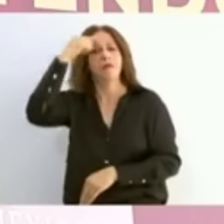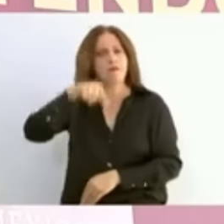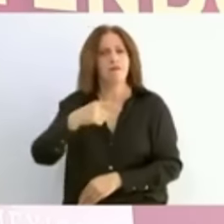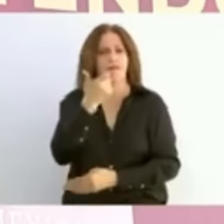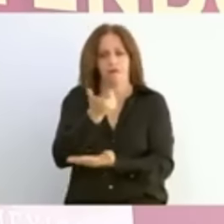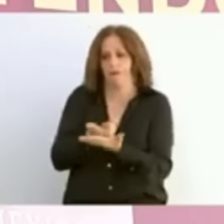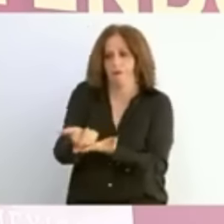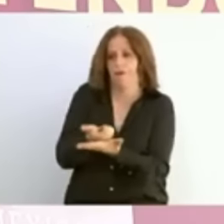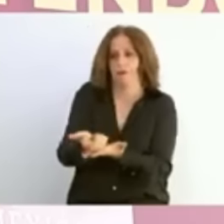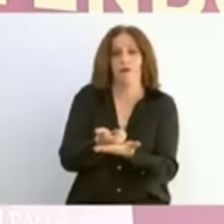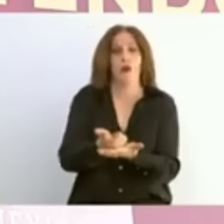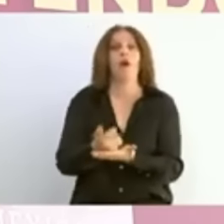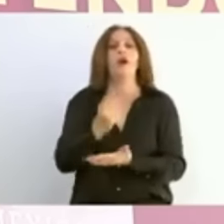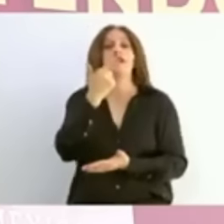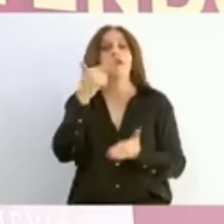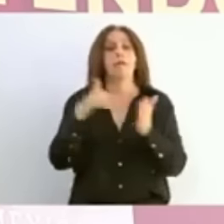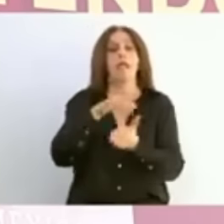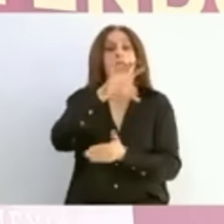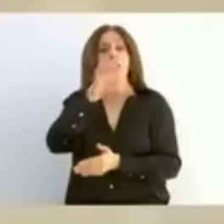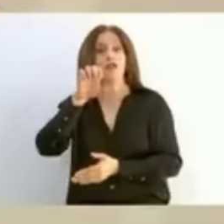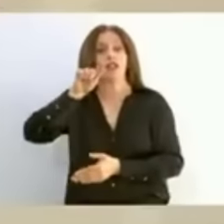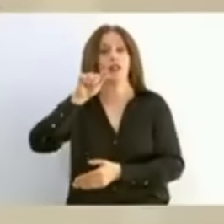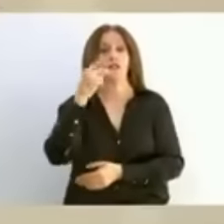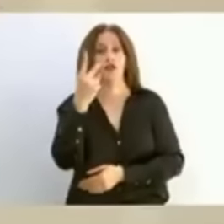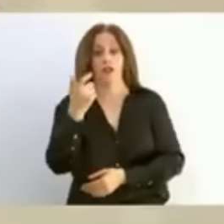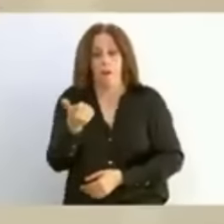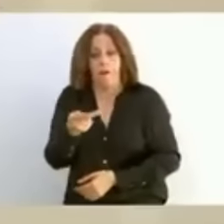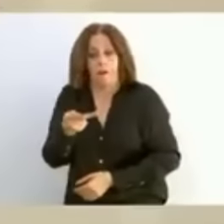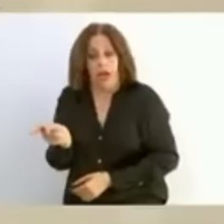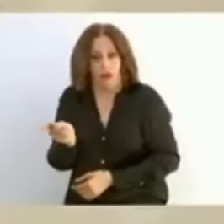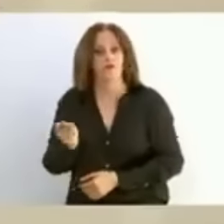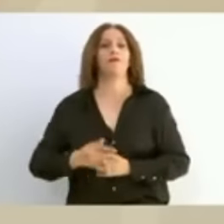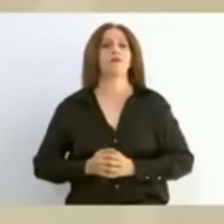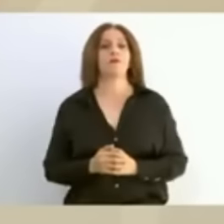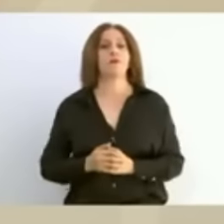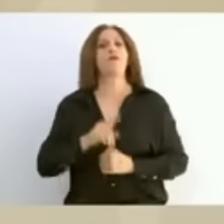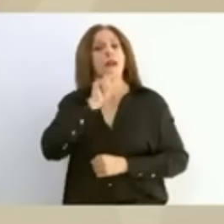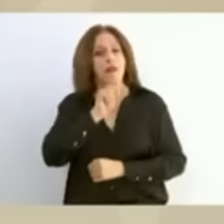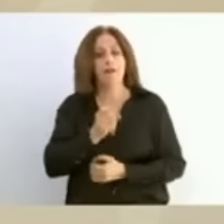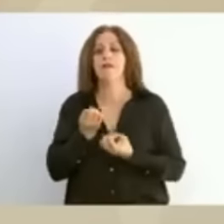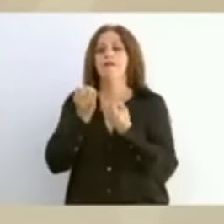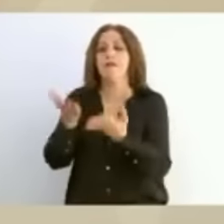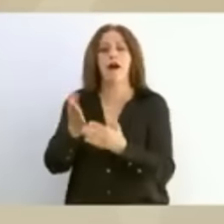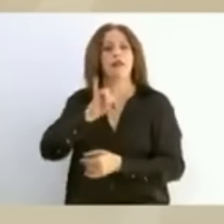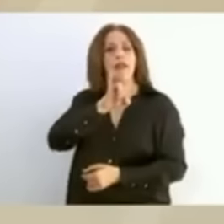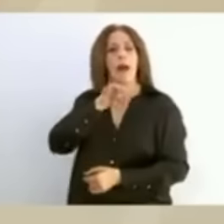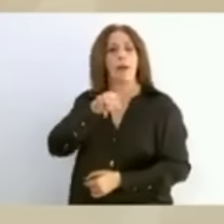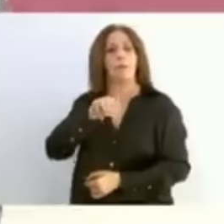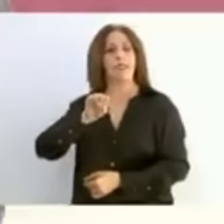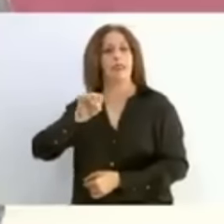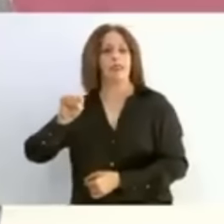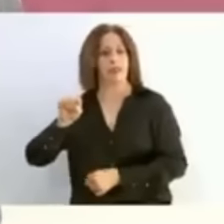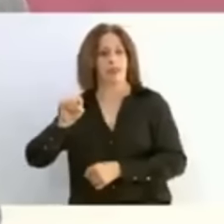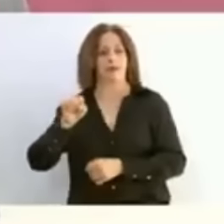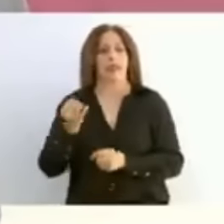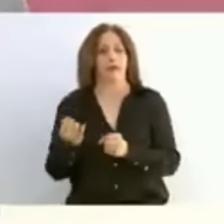es de 7.572 pesos, así como su incorporación en el seguro médico del IMSS. Jóvenes Construyendo